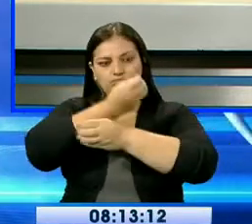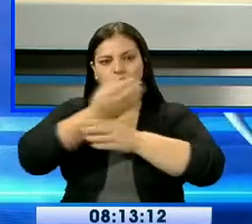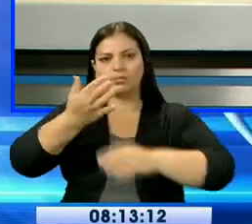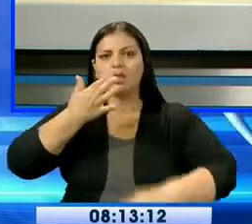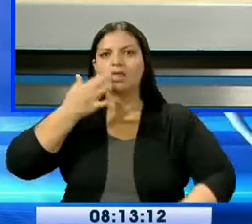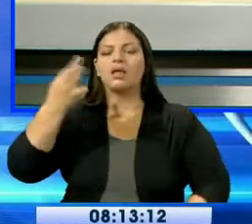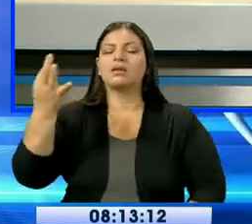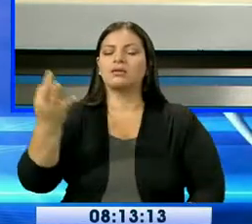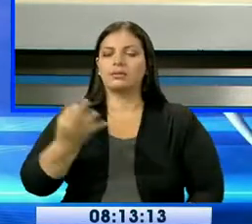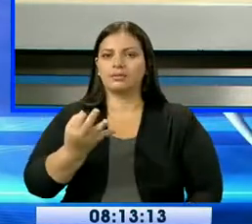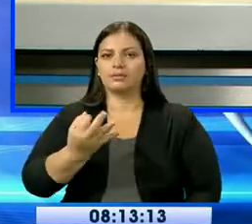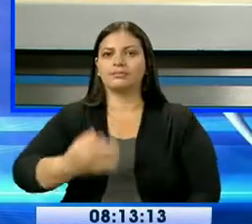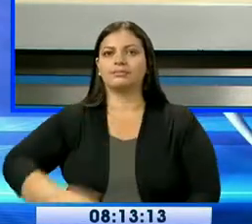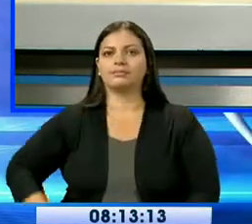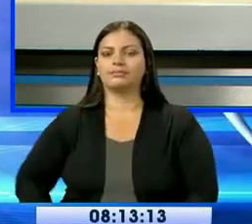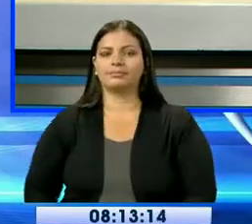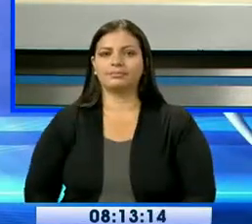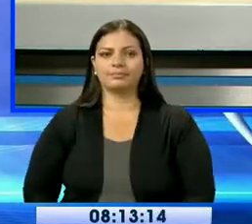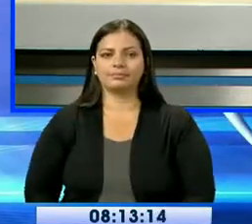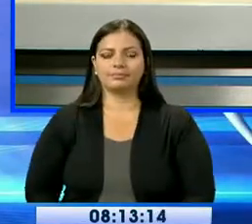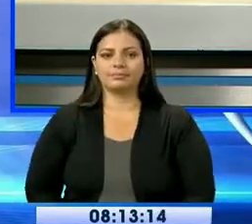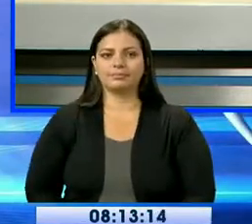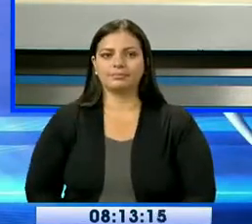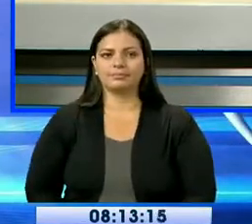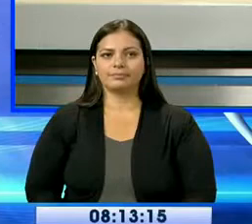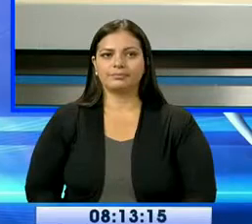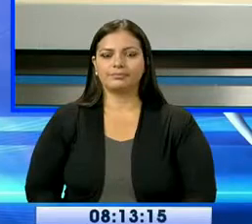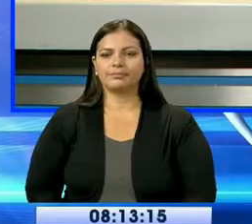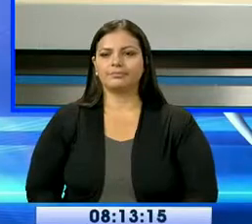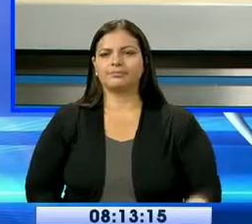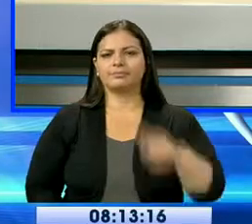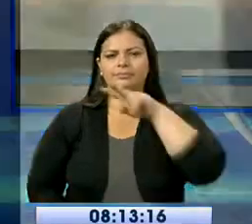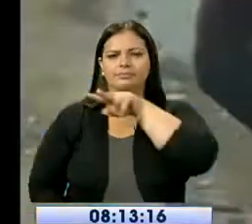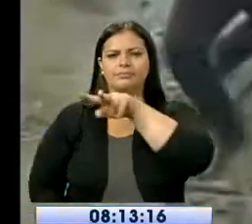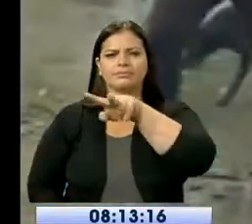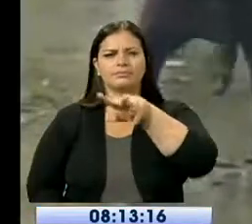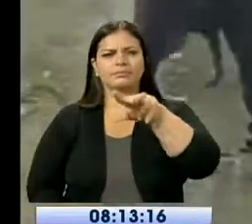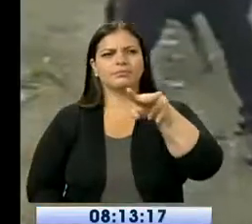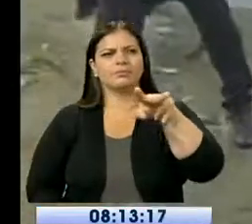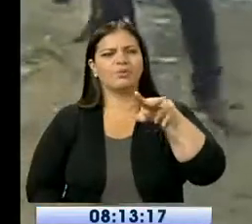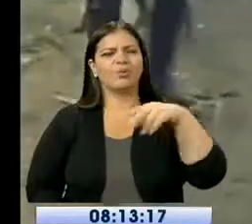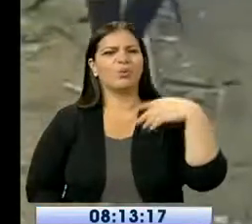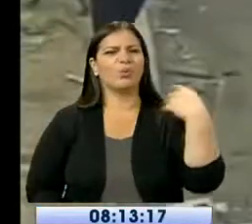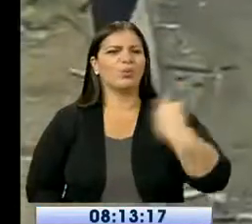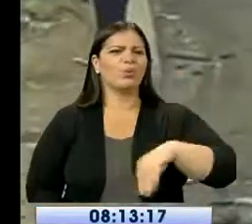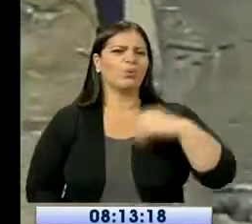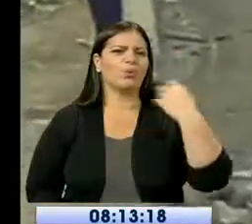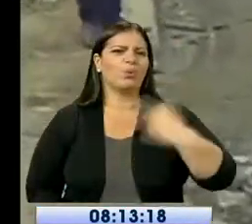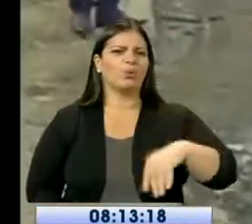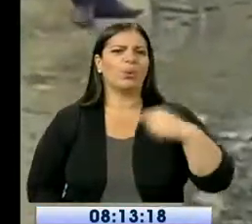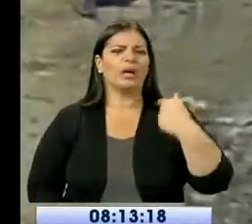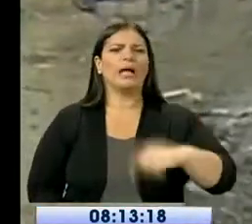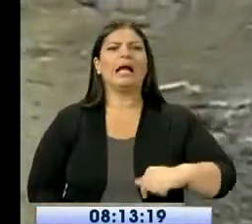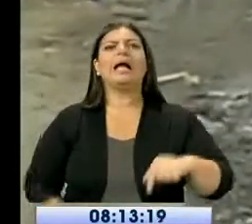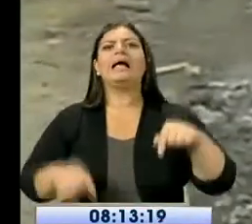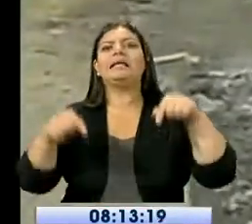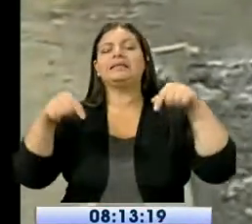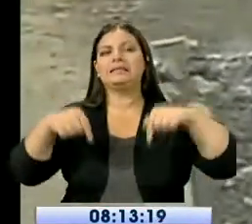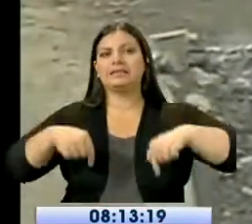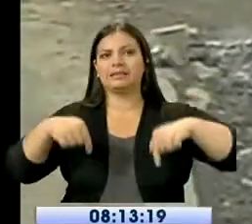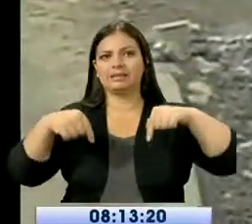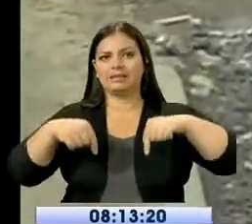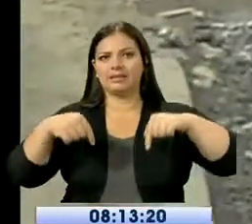real y oportuna. Así como es real las condiciones de las calles de la cooperativa